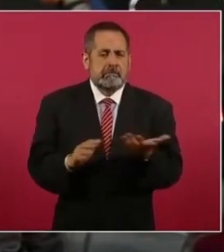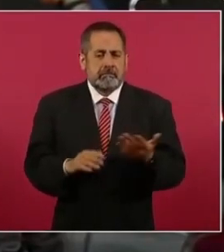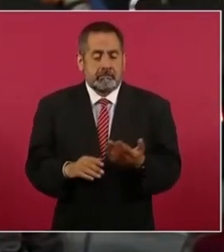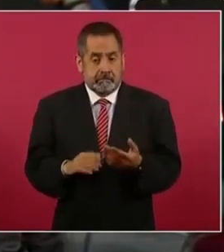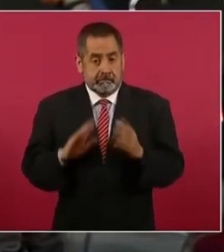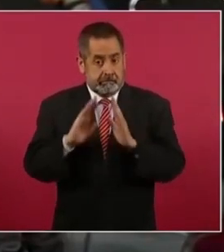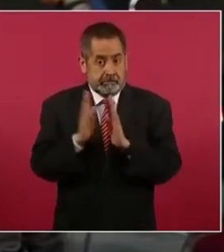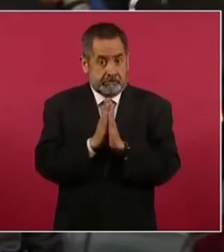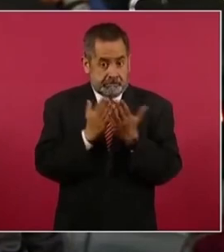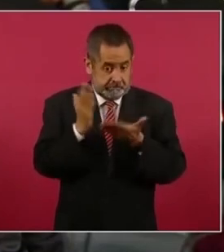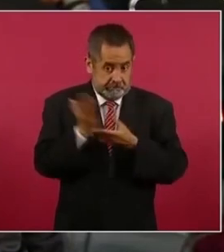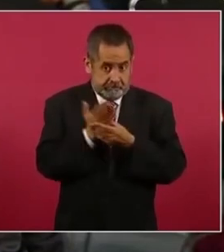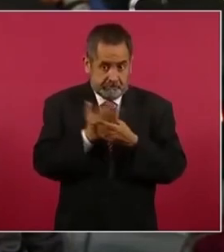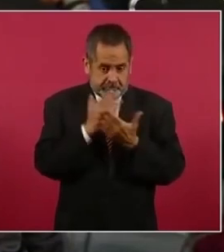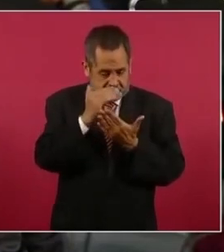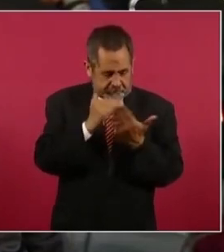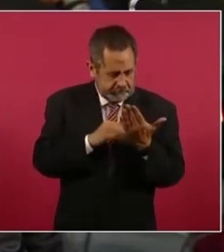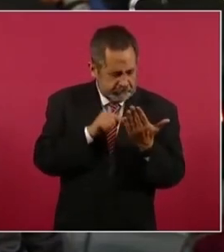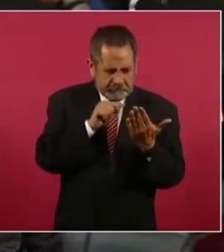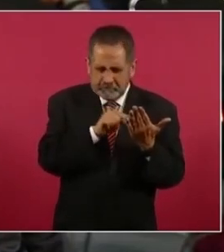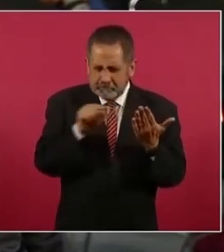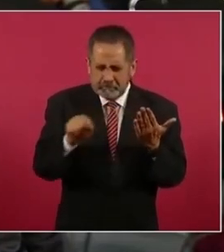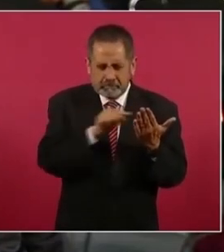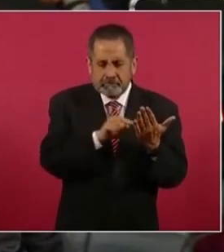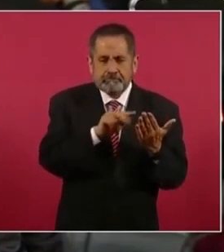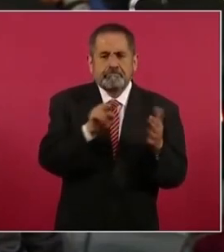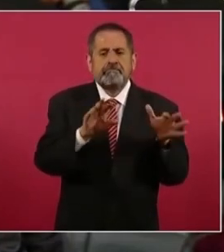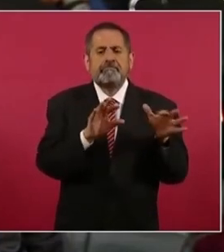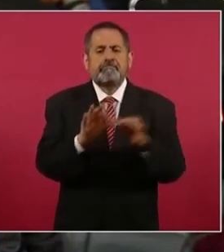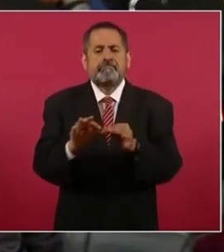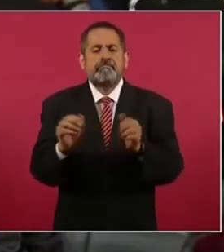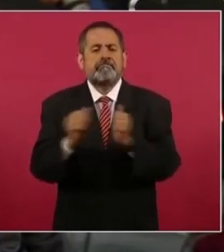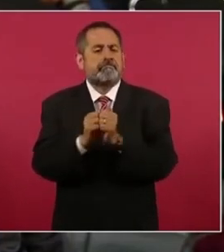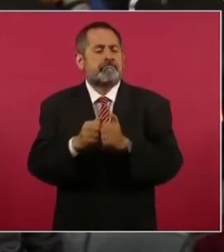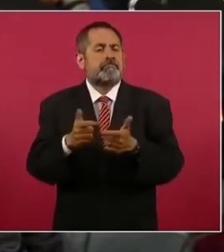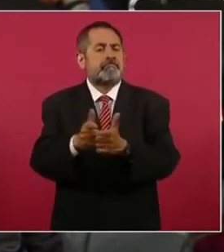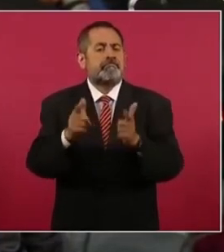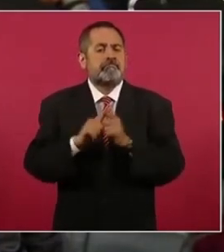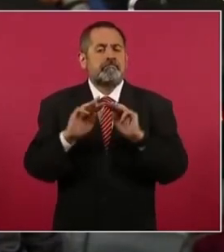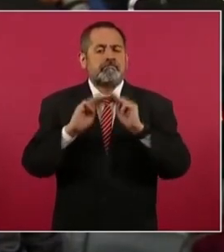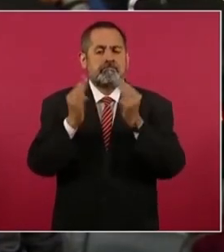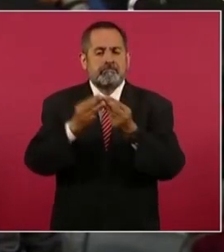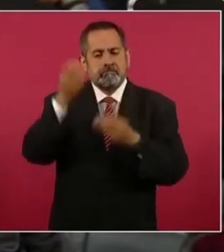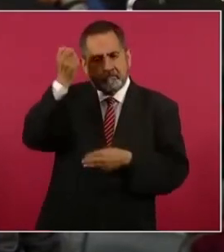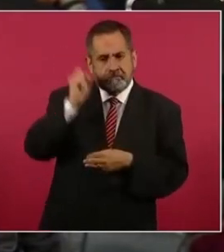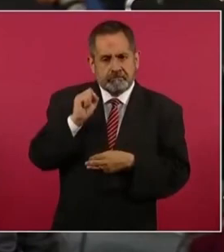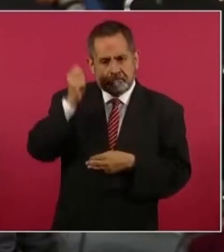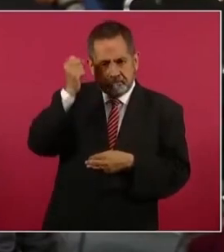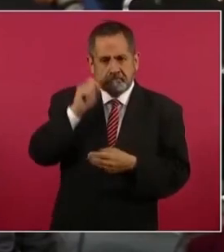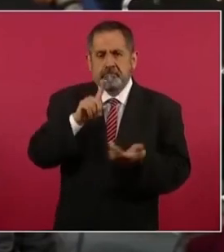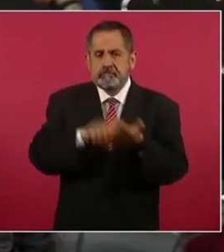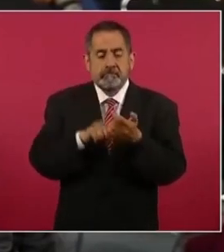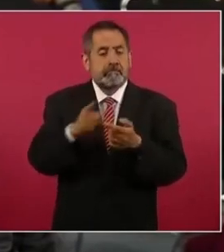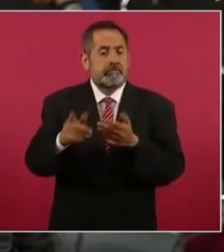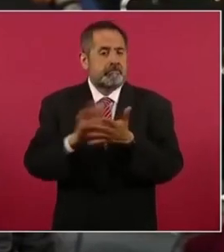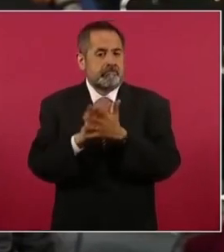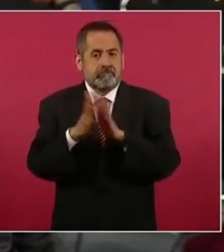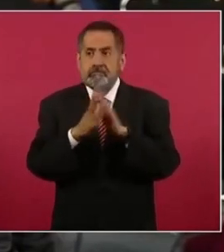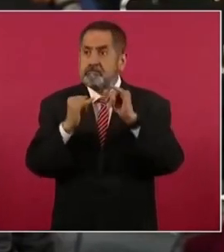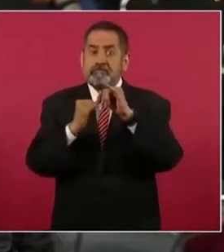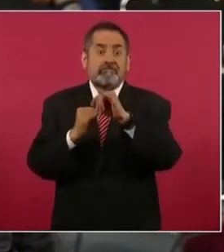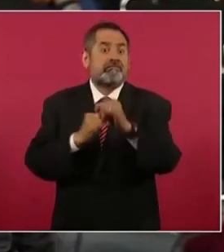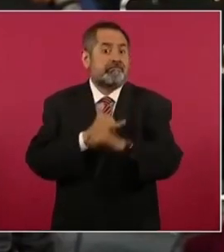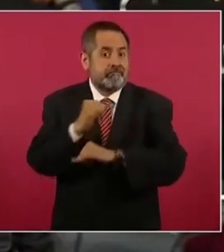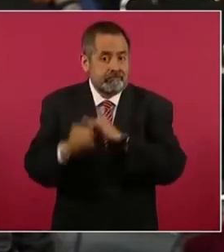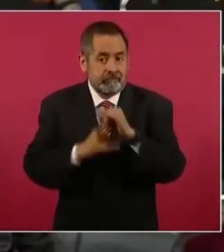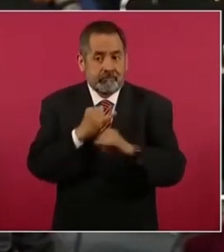expedientes que este tendría relación con el cártel de Sinaloa, pero también con grupos criminales de la delincuencia transnacional